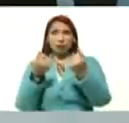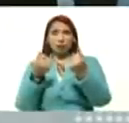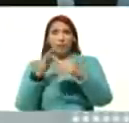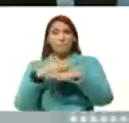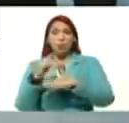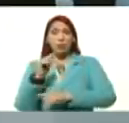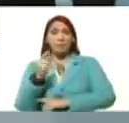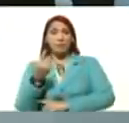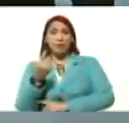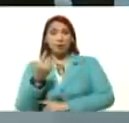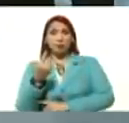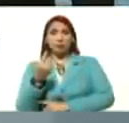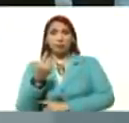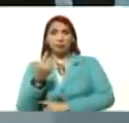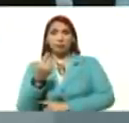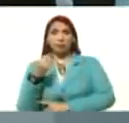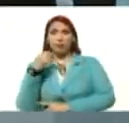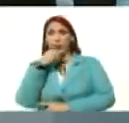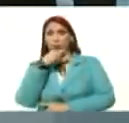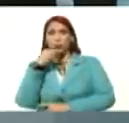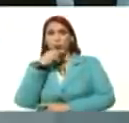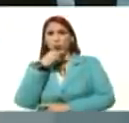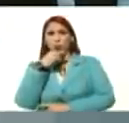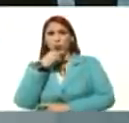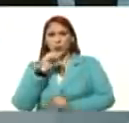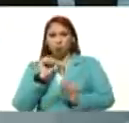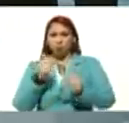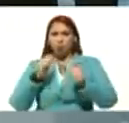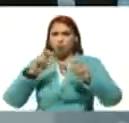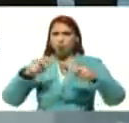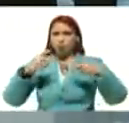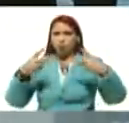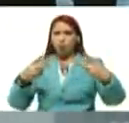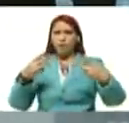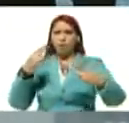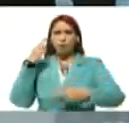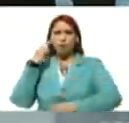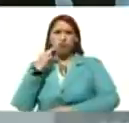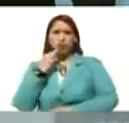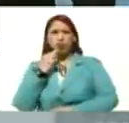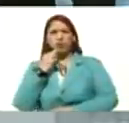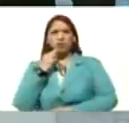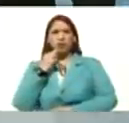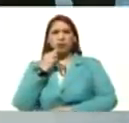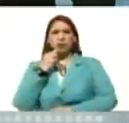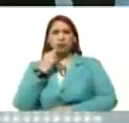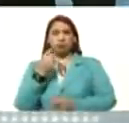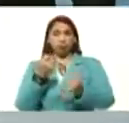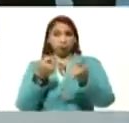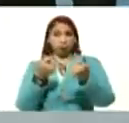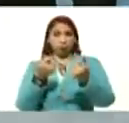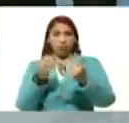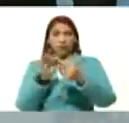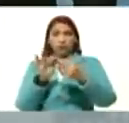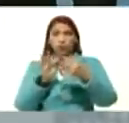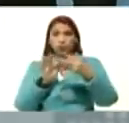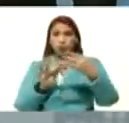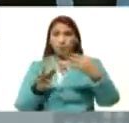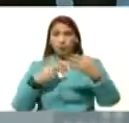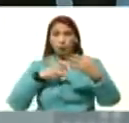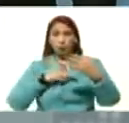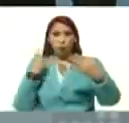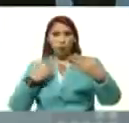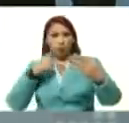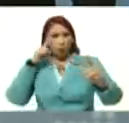primero, de octubre, entra el nuevo Bolívar Digital, en funcionamiento, y porque tenemos el